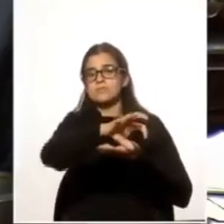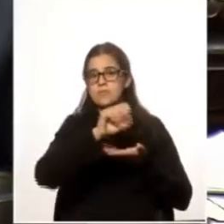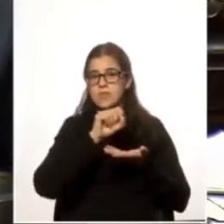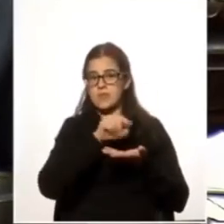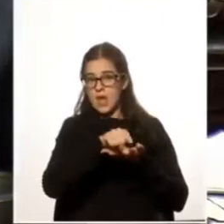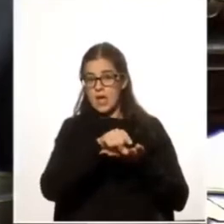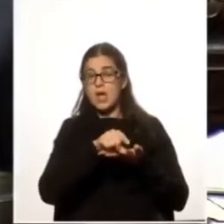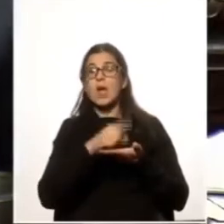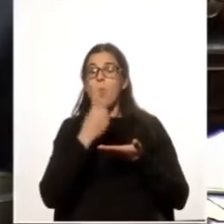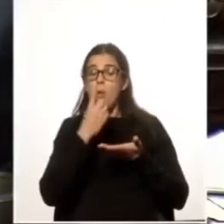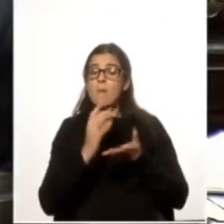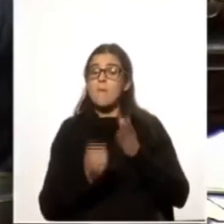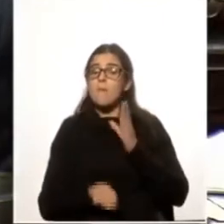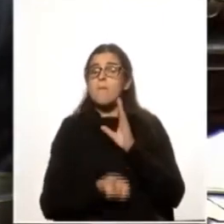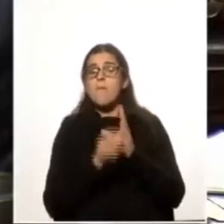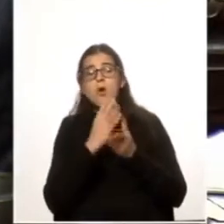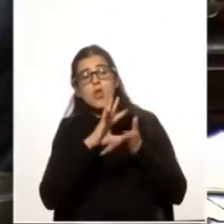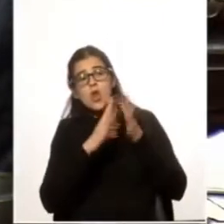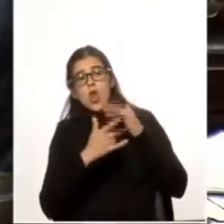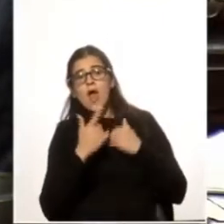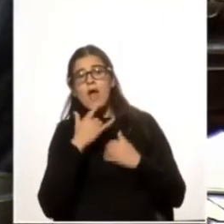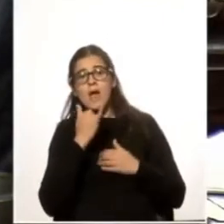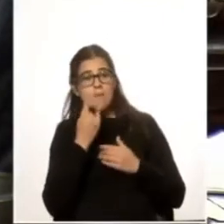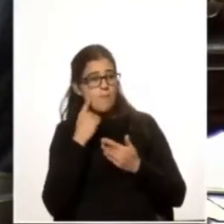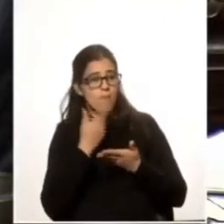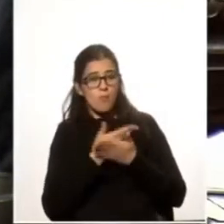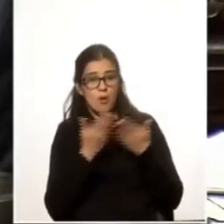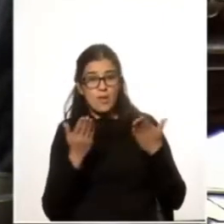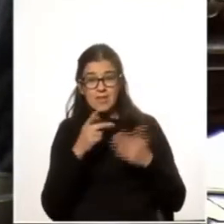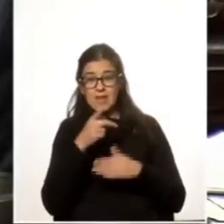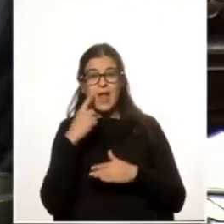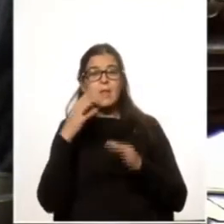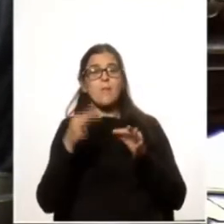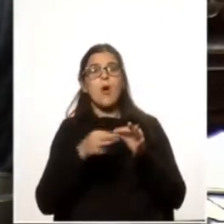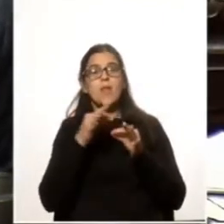que es un modelo, como lo señalaba el senador Bordaberri,